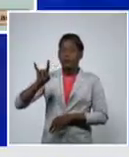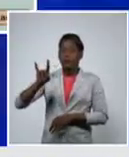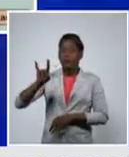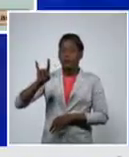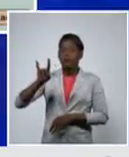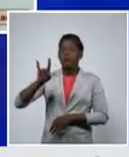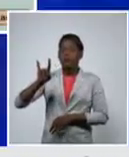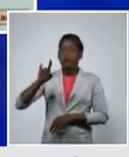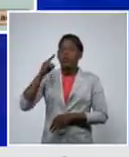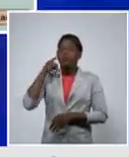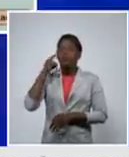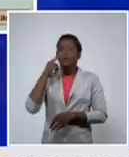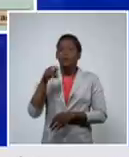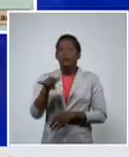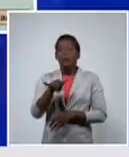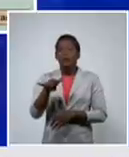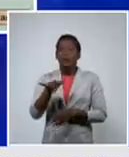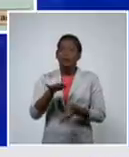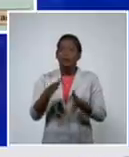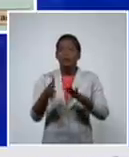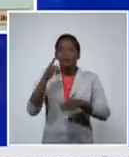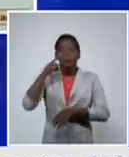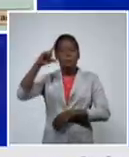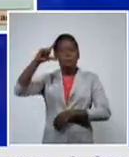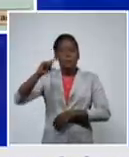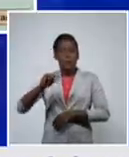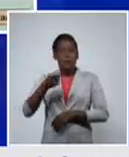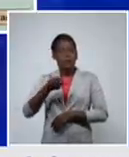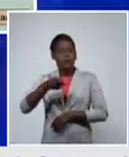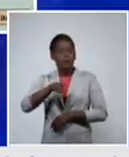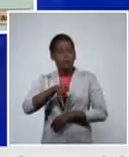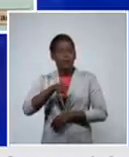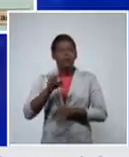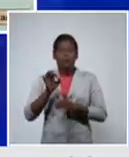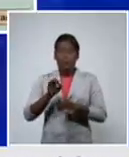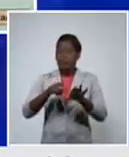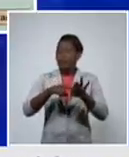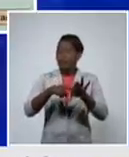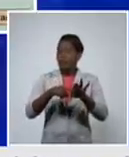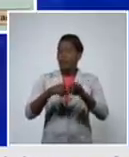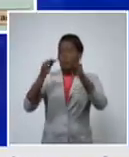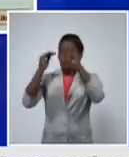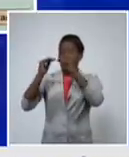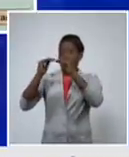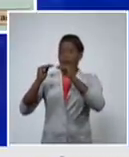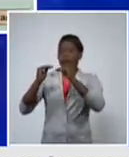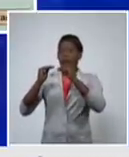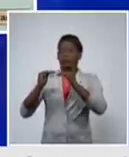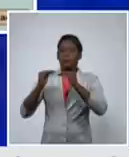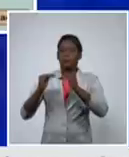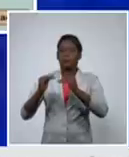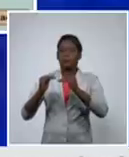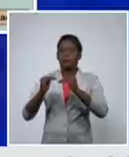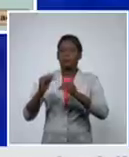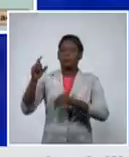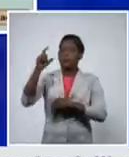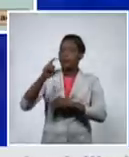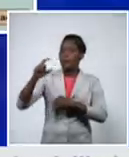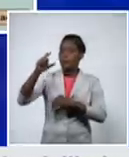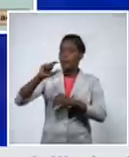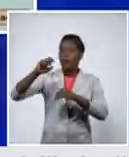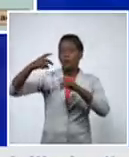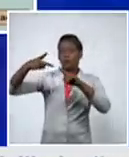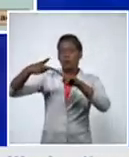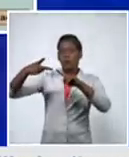discretamente inferior al día de ayer y así en ese orden Camagüey Santiespíritus